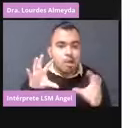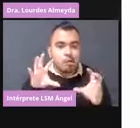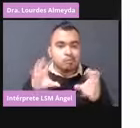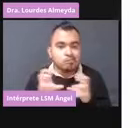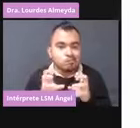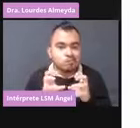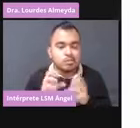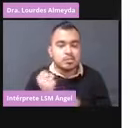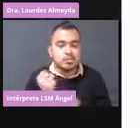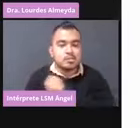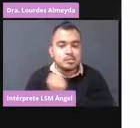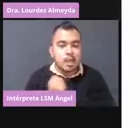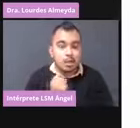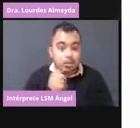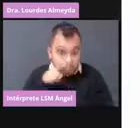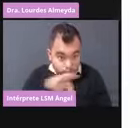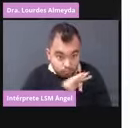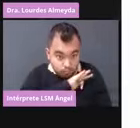puede recibirla.